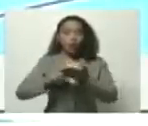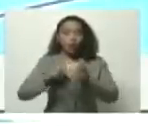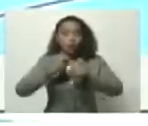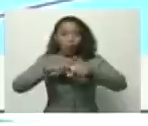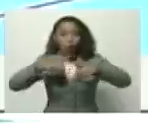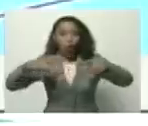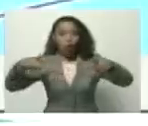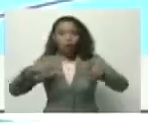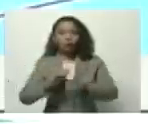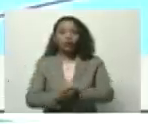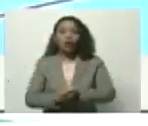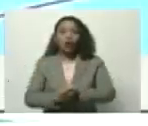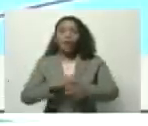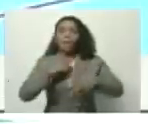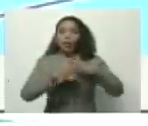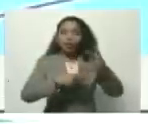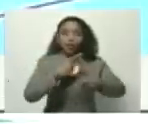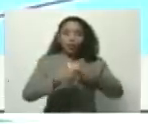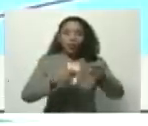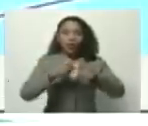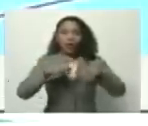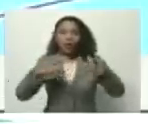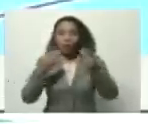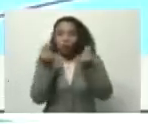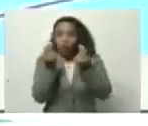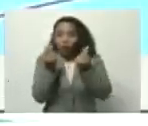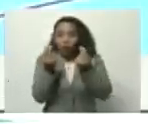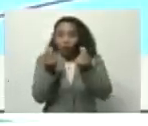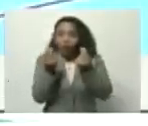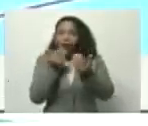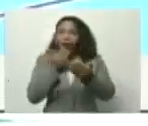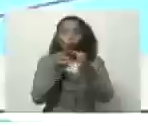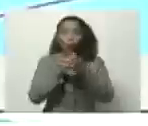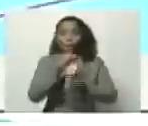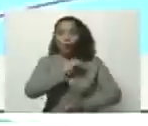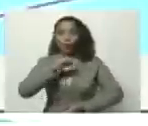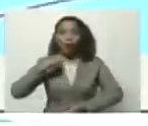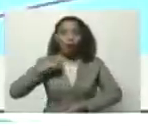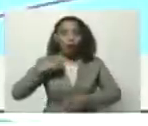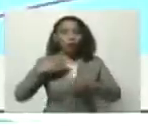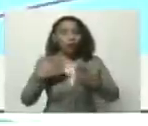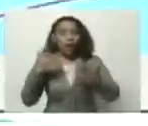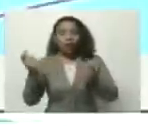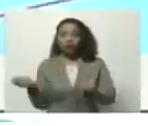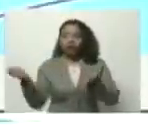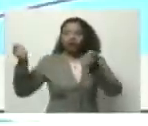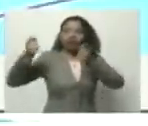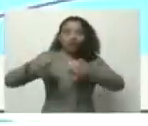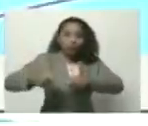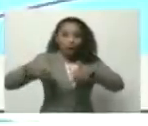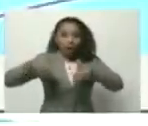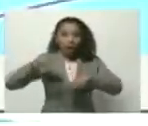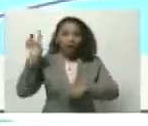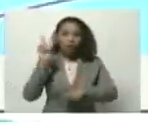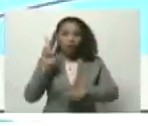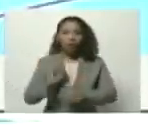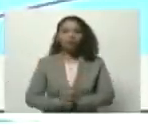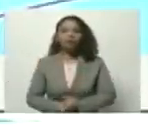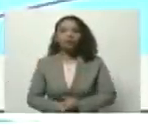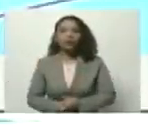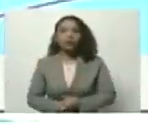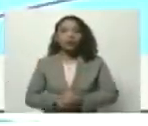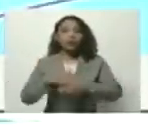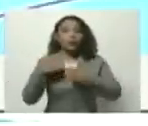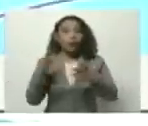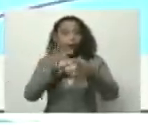un proceso de crecimiento económico, gracias a los trabajadores que ha apostado por Venezuela, que se ha